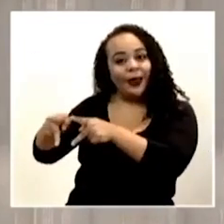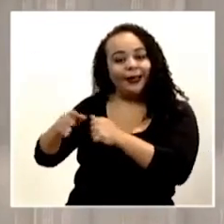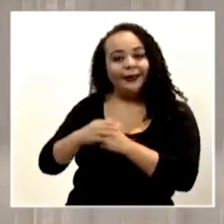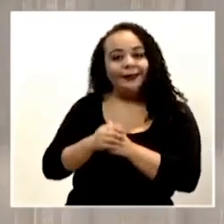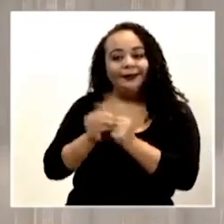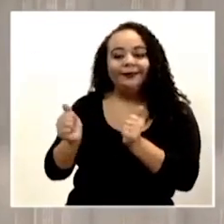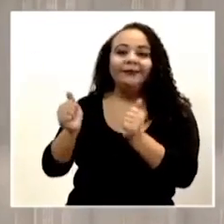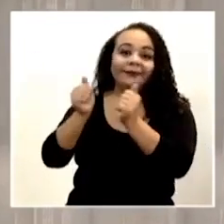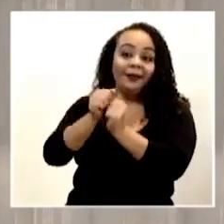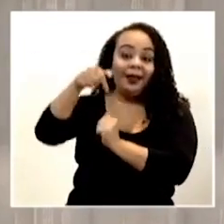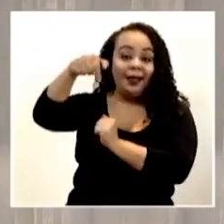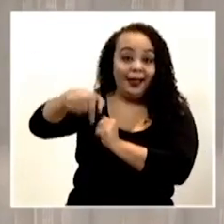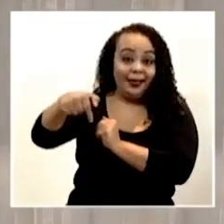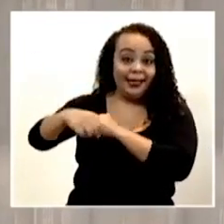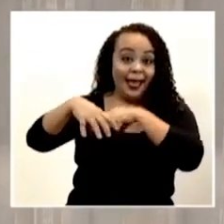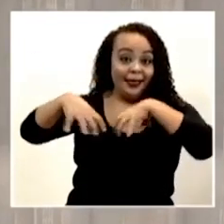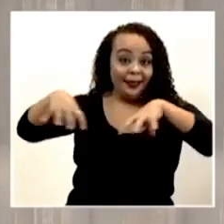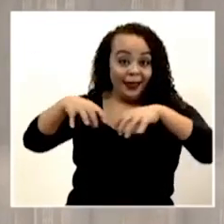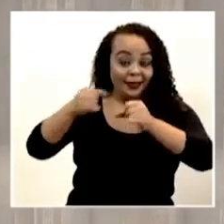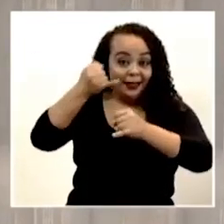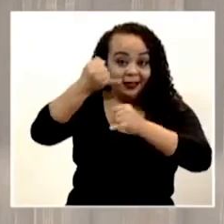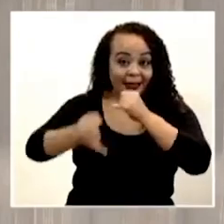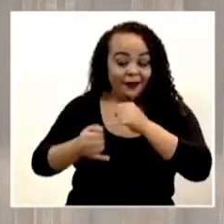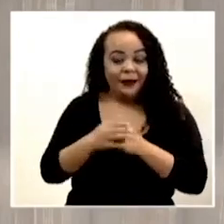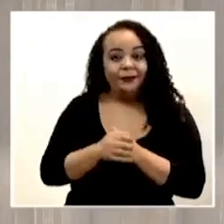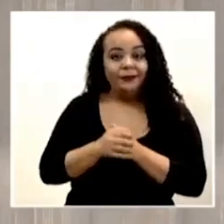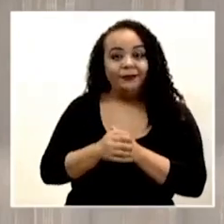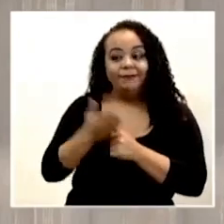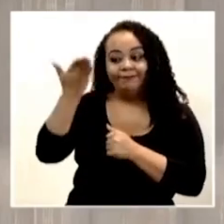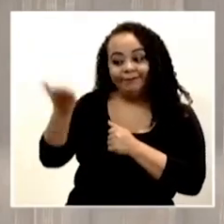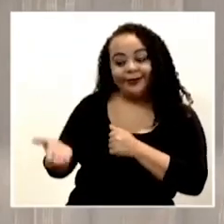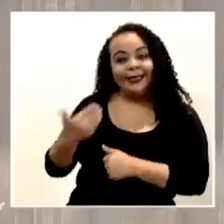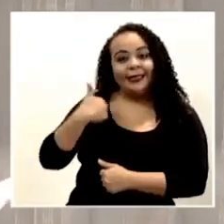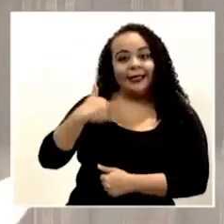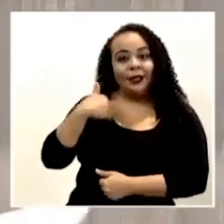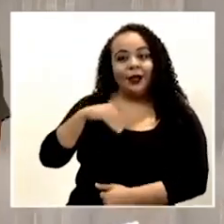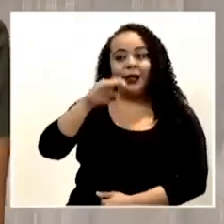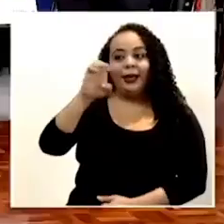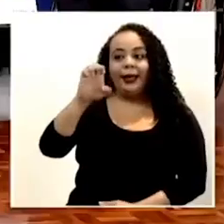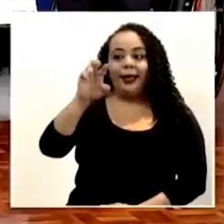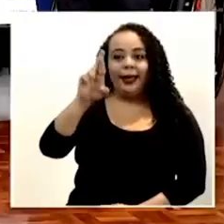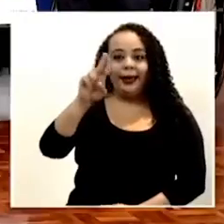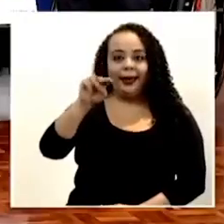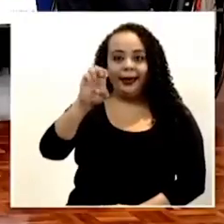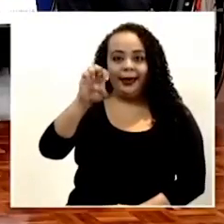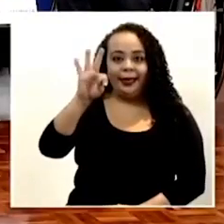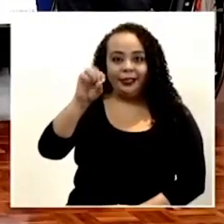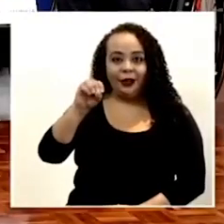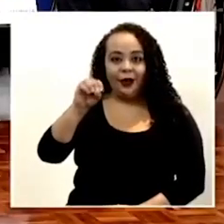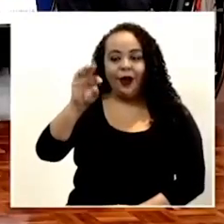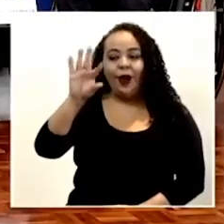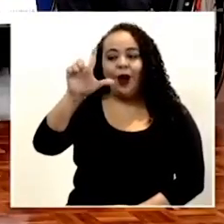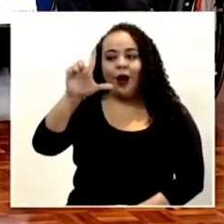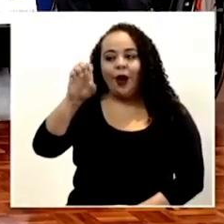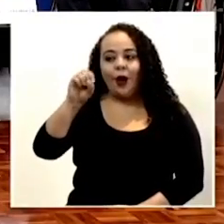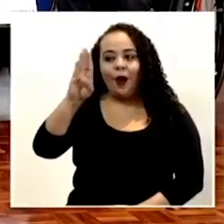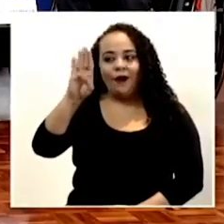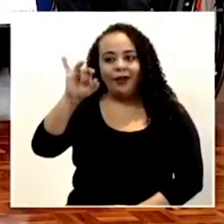acompañar en esta actividad de cierre, el señor Ernesto Lobito Fonseca.